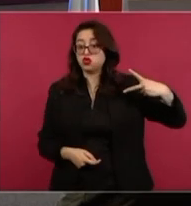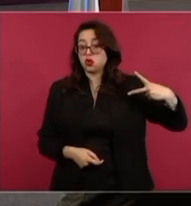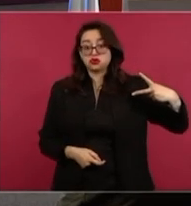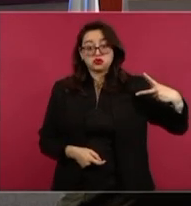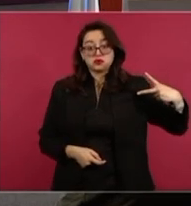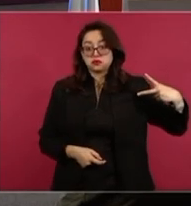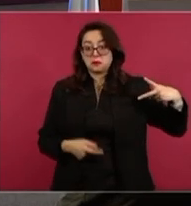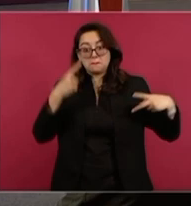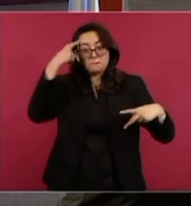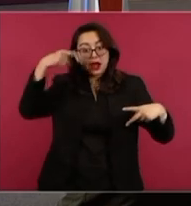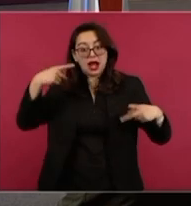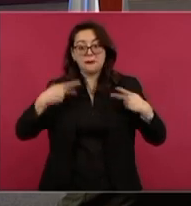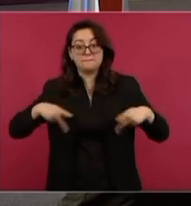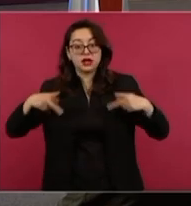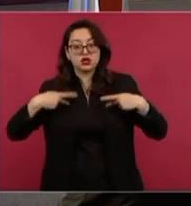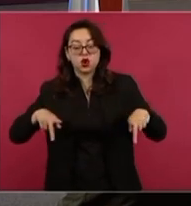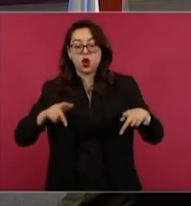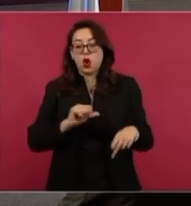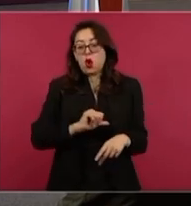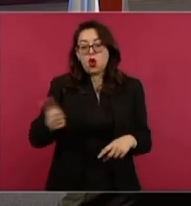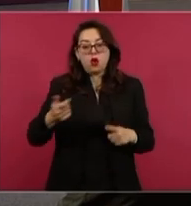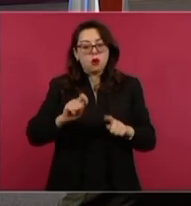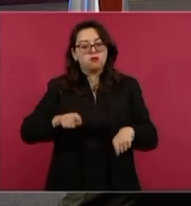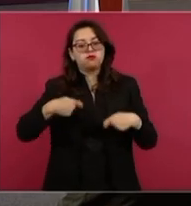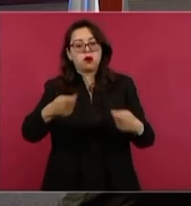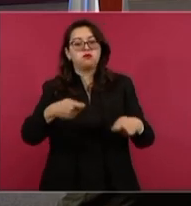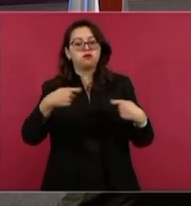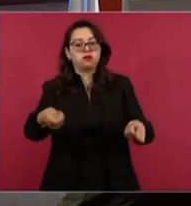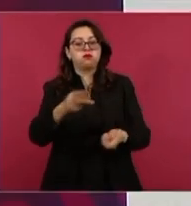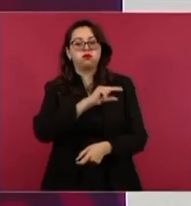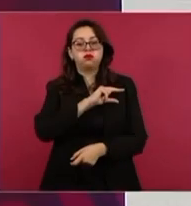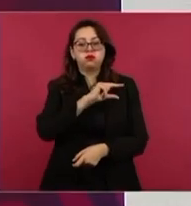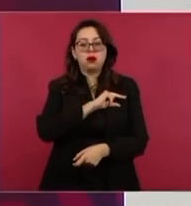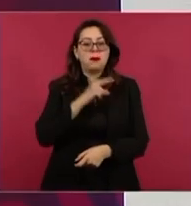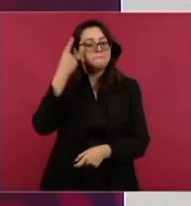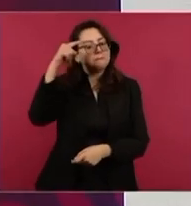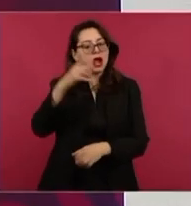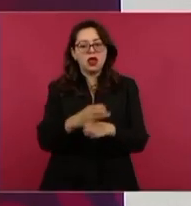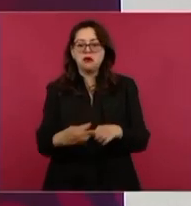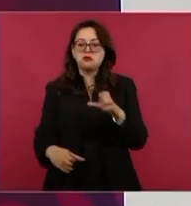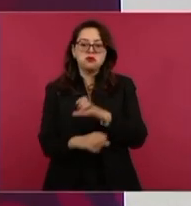lo habían entregado y se habían convertido en trenes de carga.